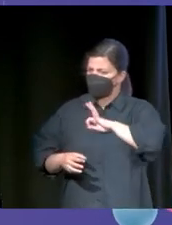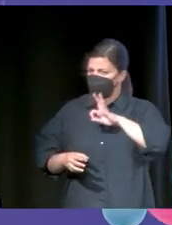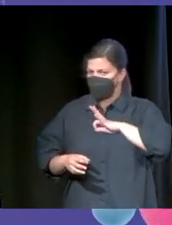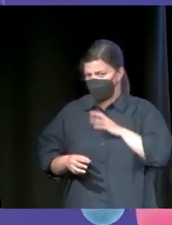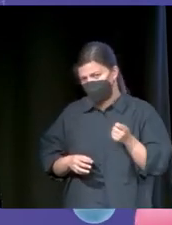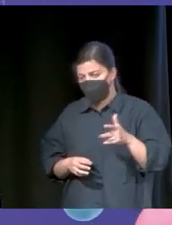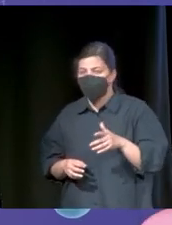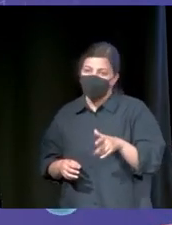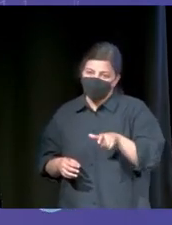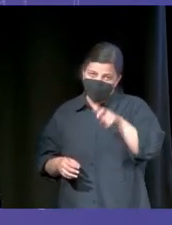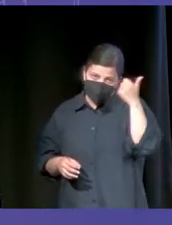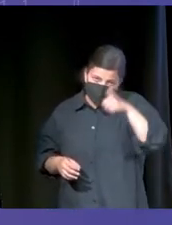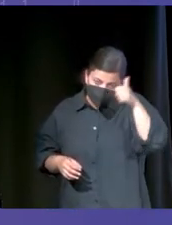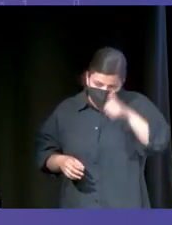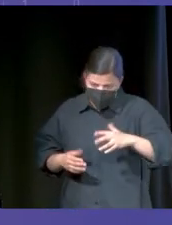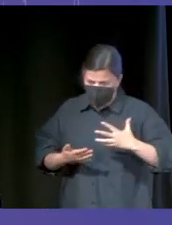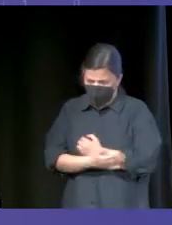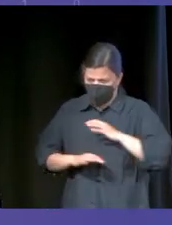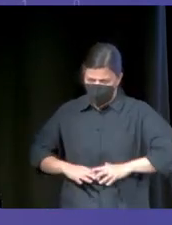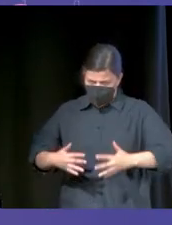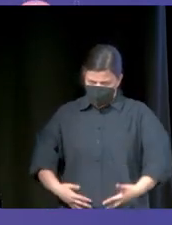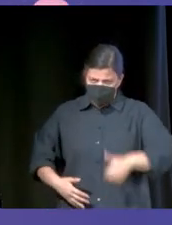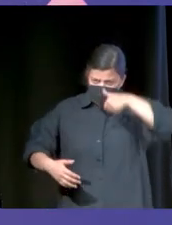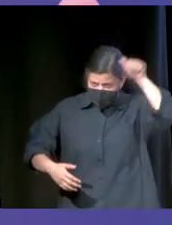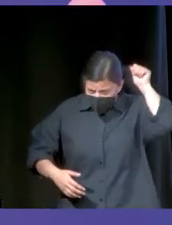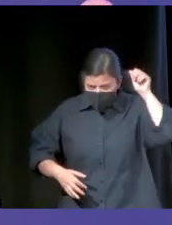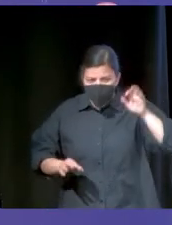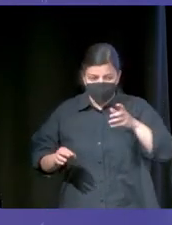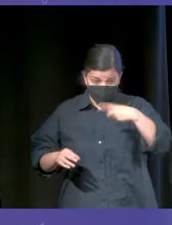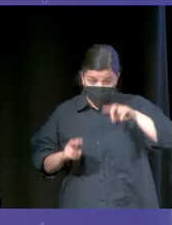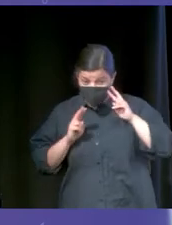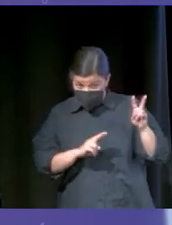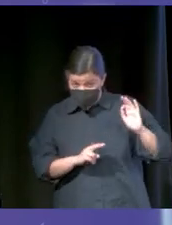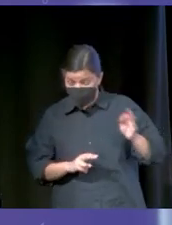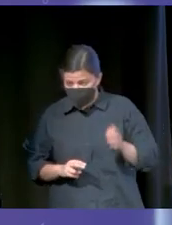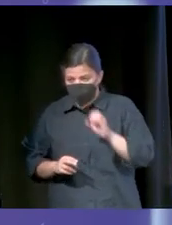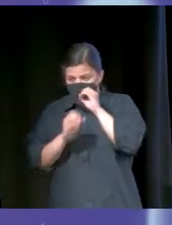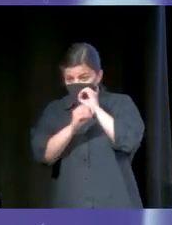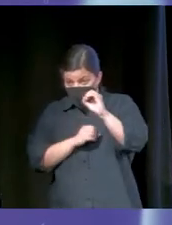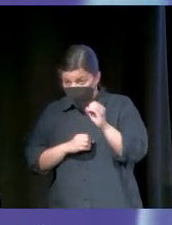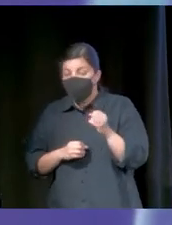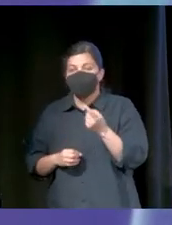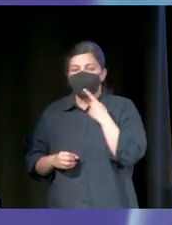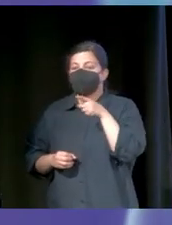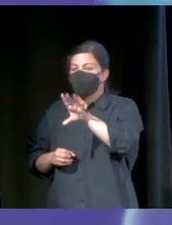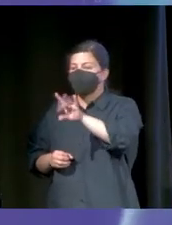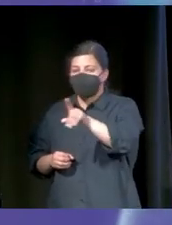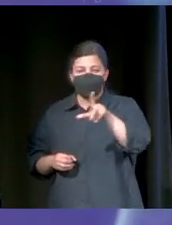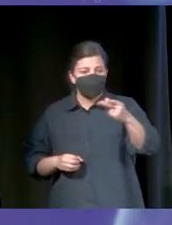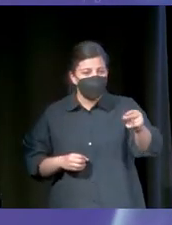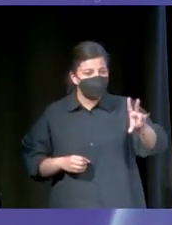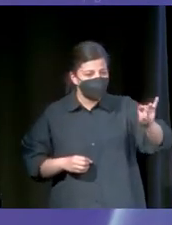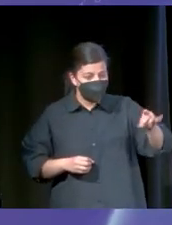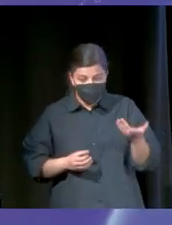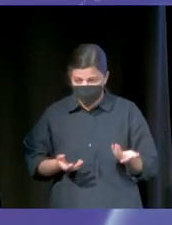digo personas, porque en general eran todo tíos, machotes, con barriga, calvos. Lo estáis viendo, ¿no? Con un puro. Decían, tú sí, tú no. Que no todos